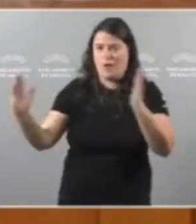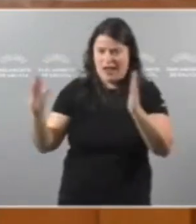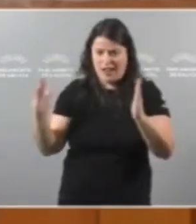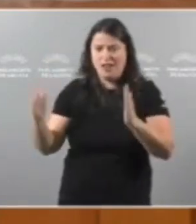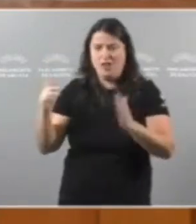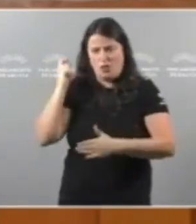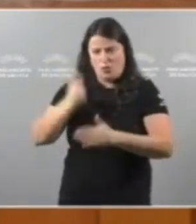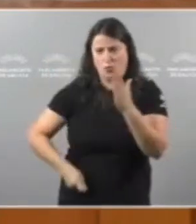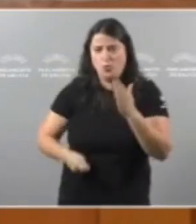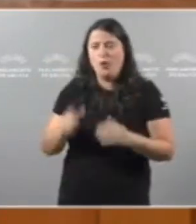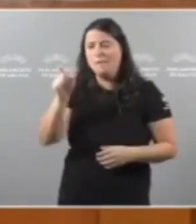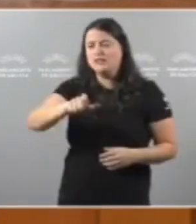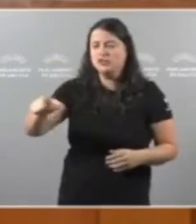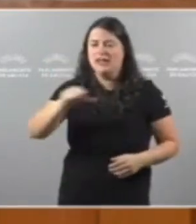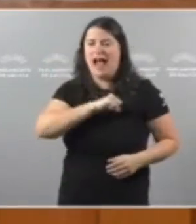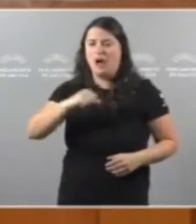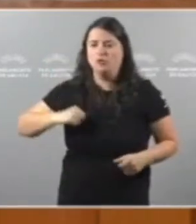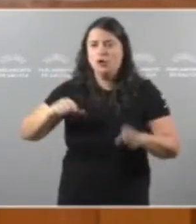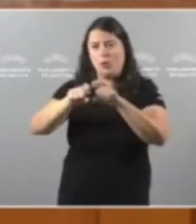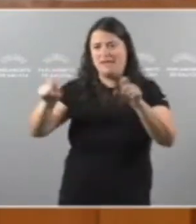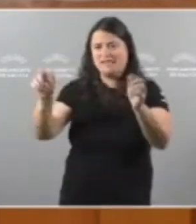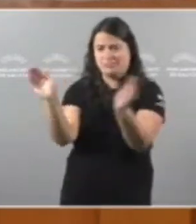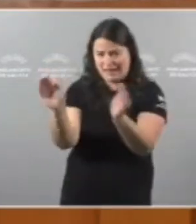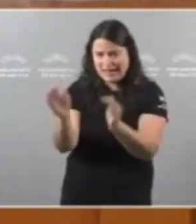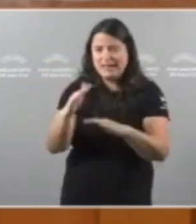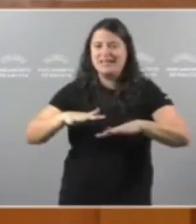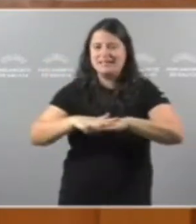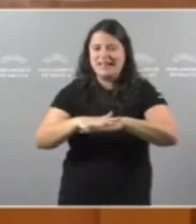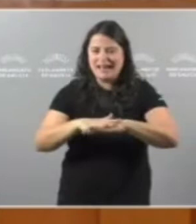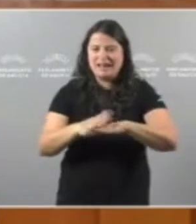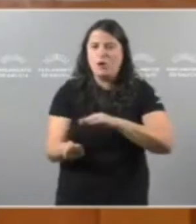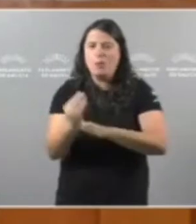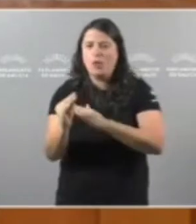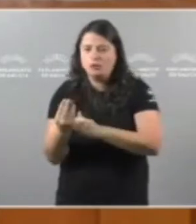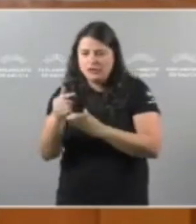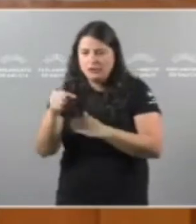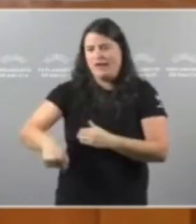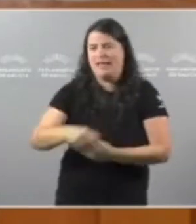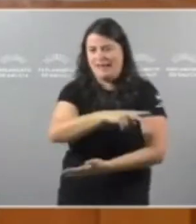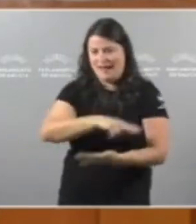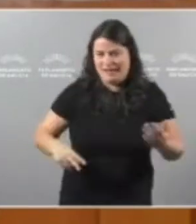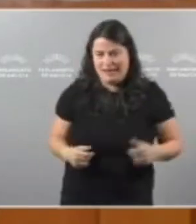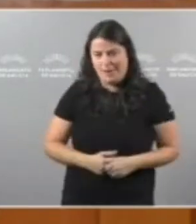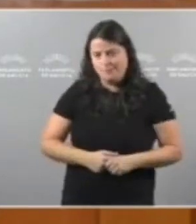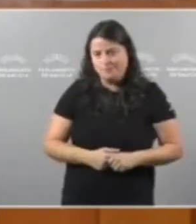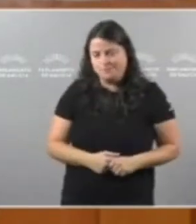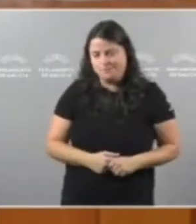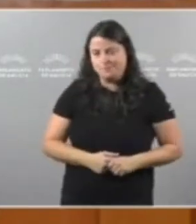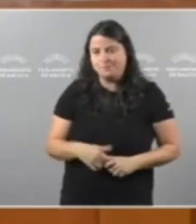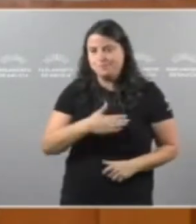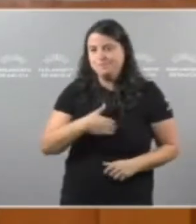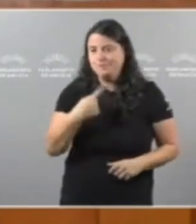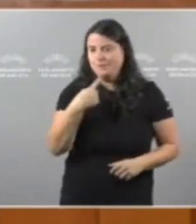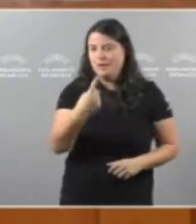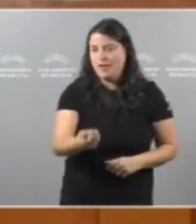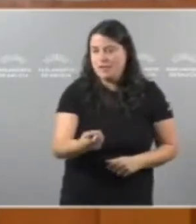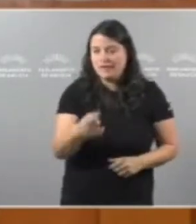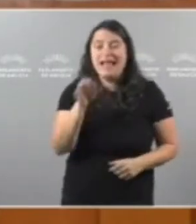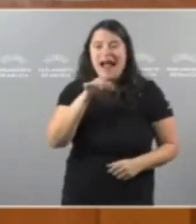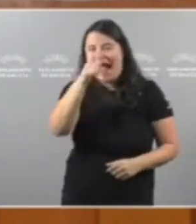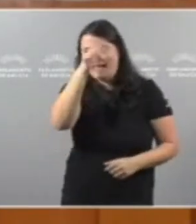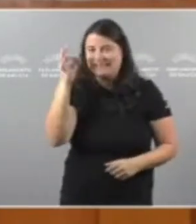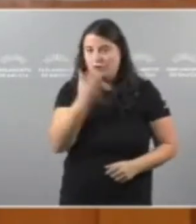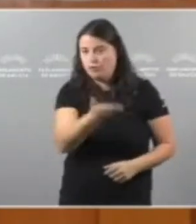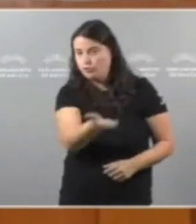persoas autónomas e as PEMES E no tecido productivo de Galiza Quero decirlle aos galegos e as